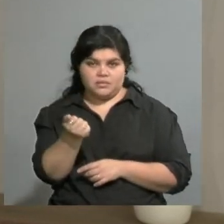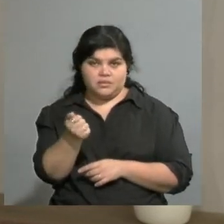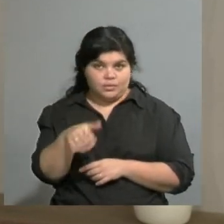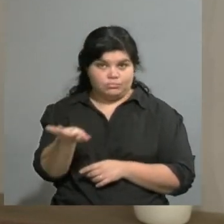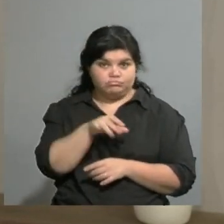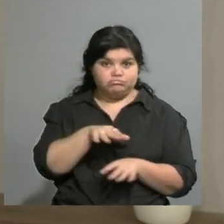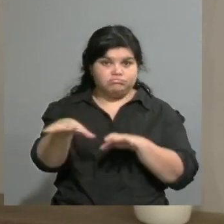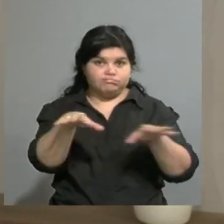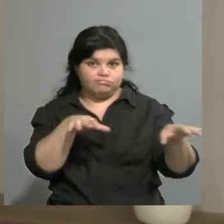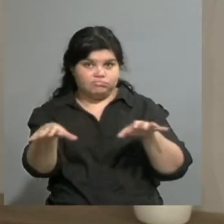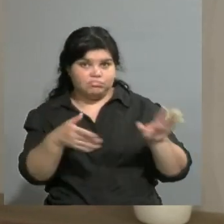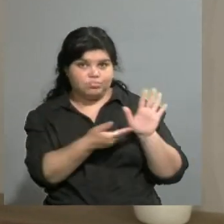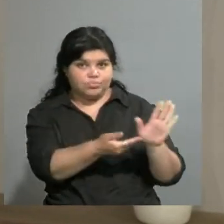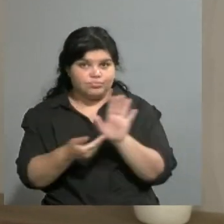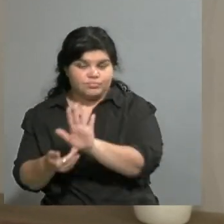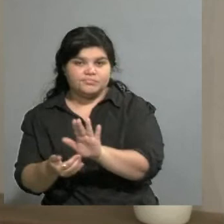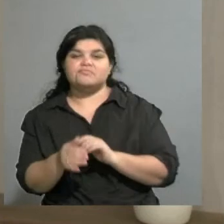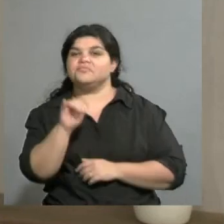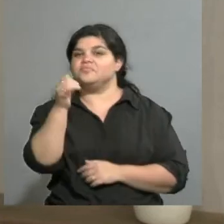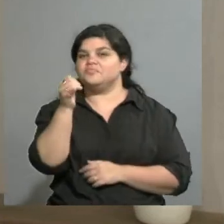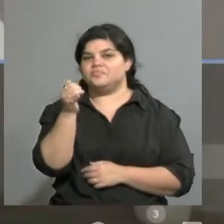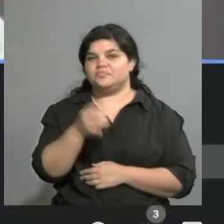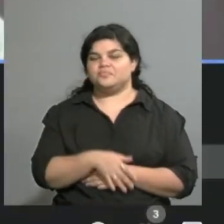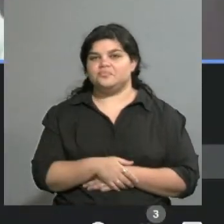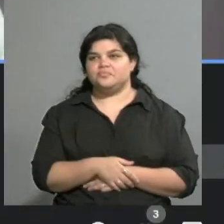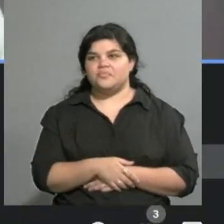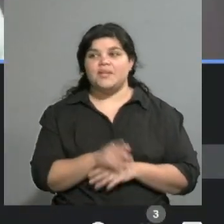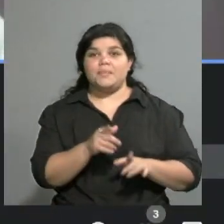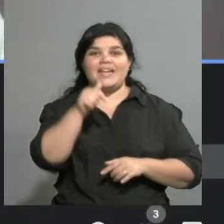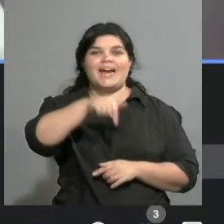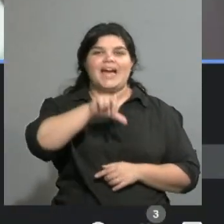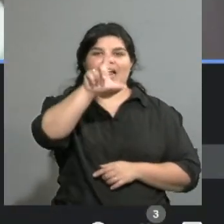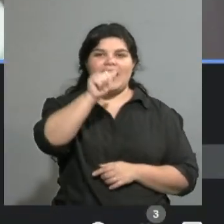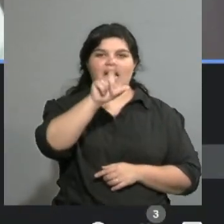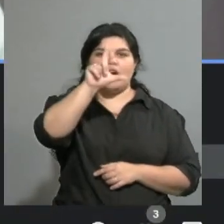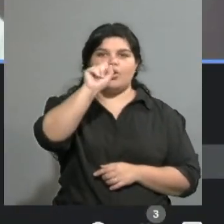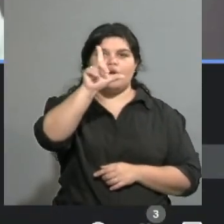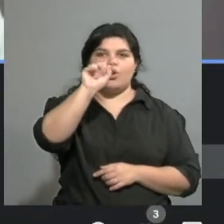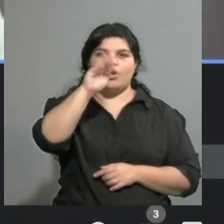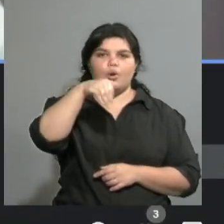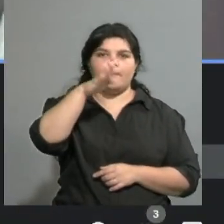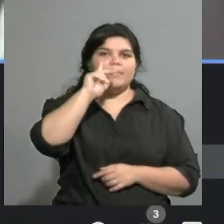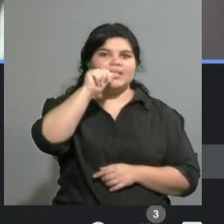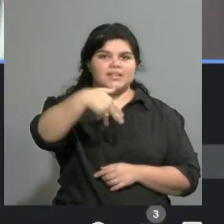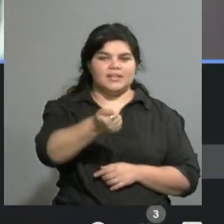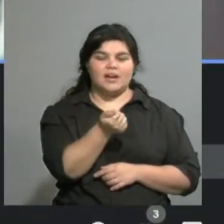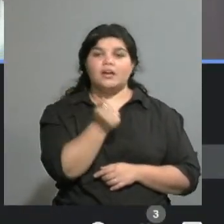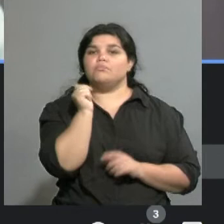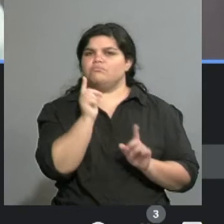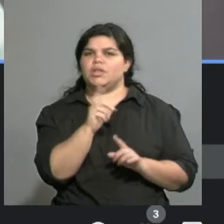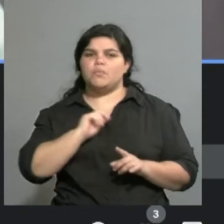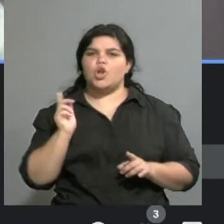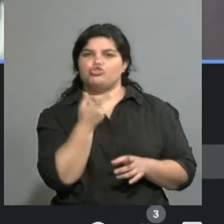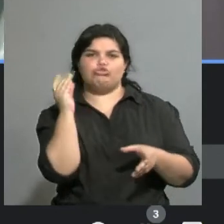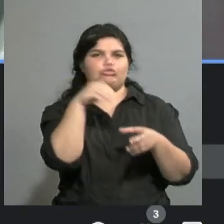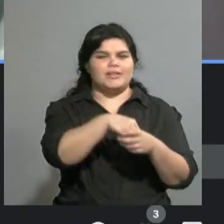Sí, hermoso, hermoso, hermoso poder primero estrenar aquí en la Colombina, que es un espacio que queremos mucho, que hemos tenido incluso la